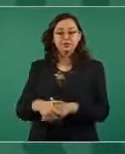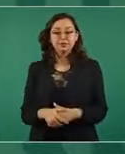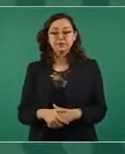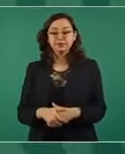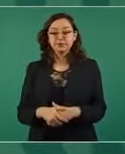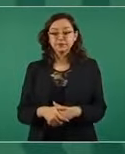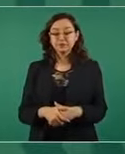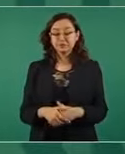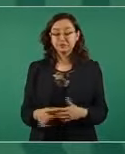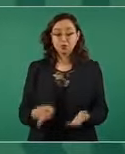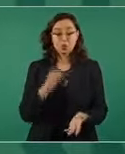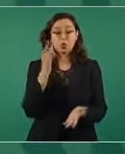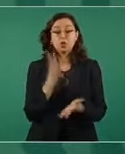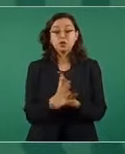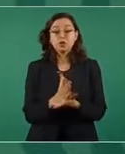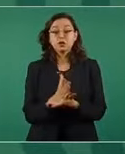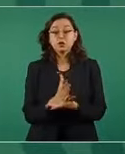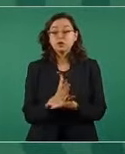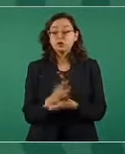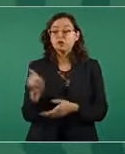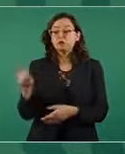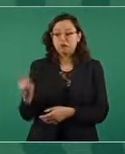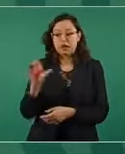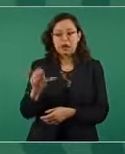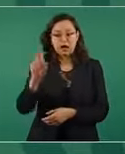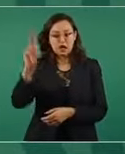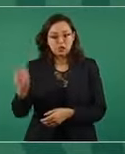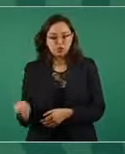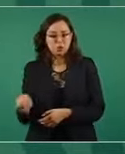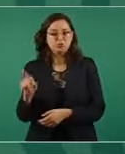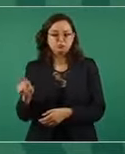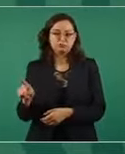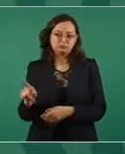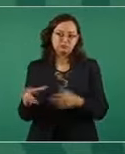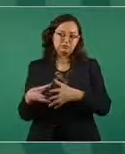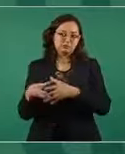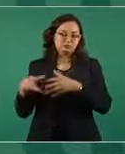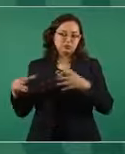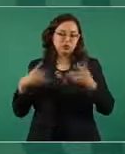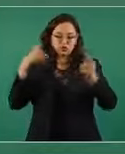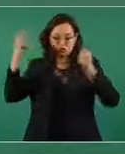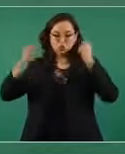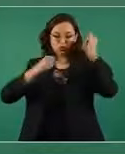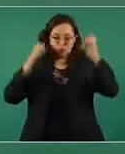fue Cancún, el turismo.